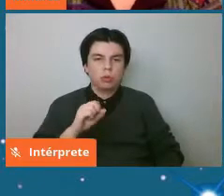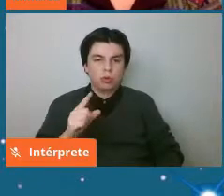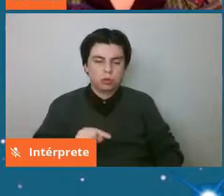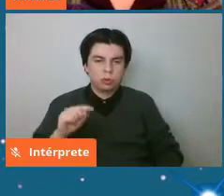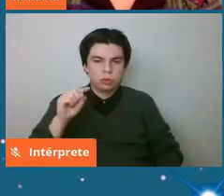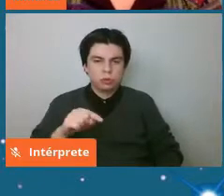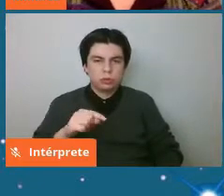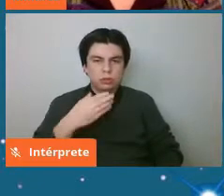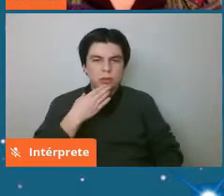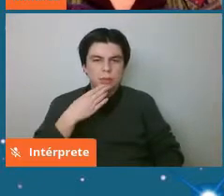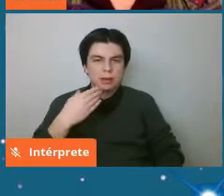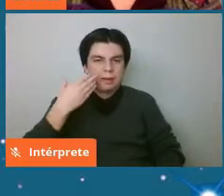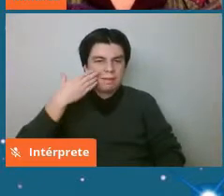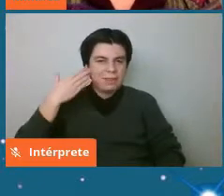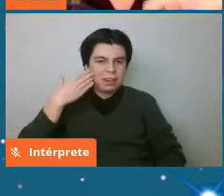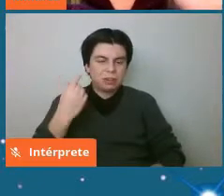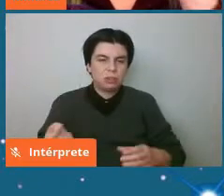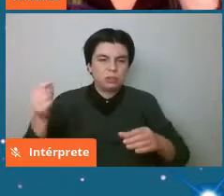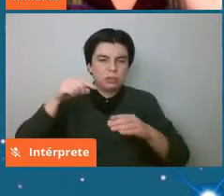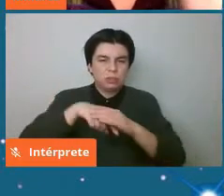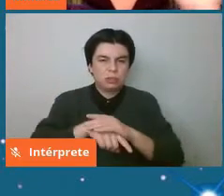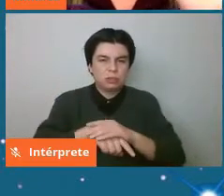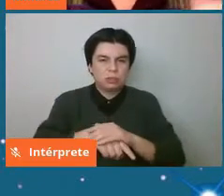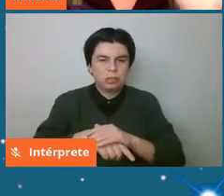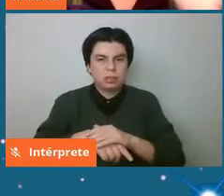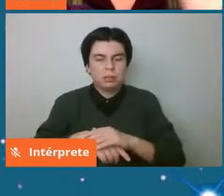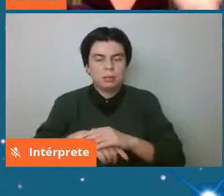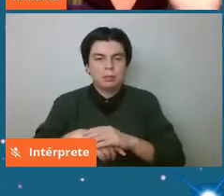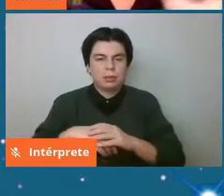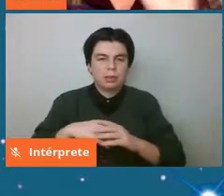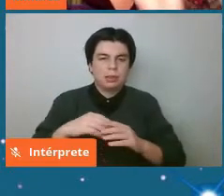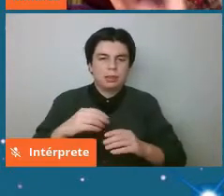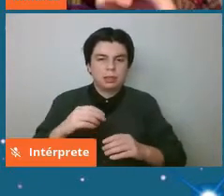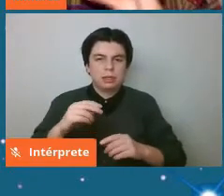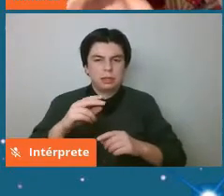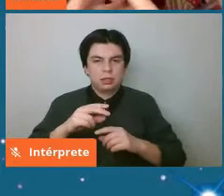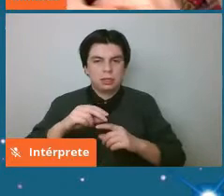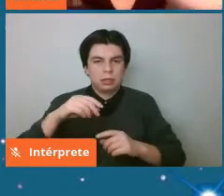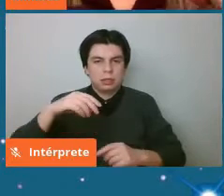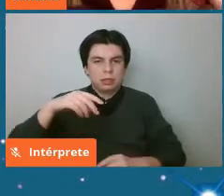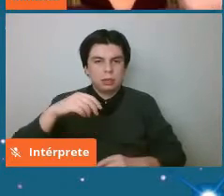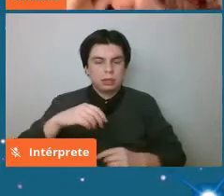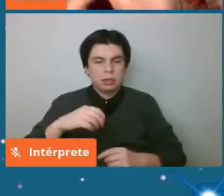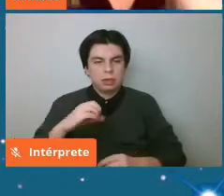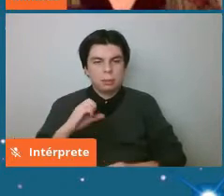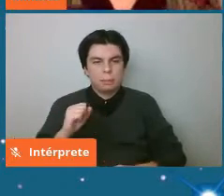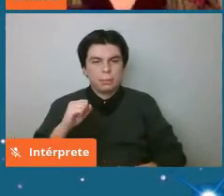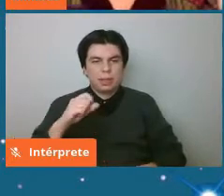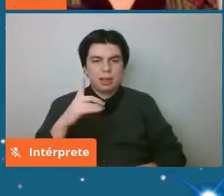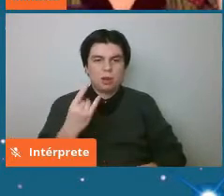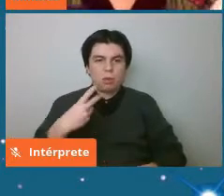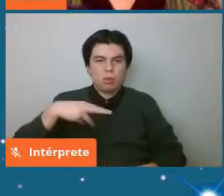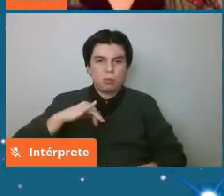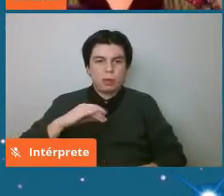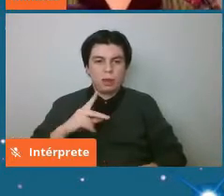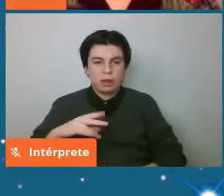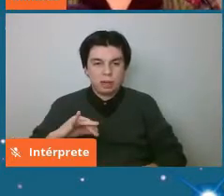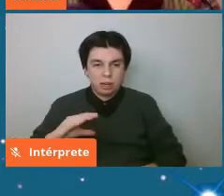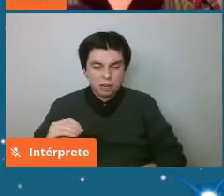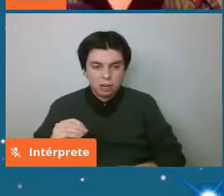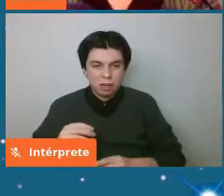blanquito que son las inclusiones calcoalumínicas que son los materiales más antiguos que podamos datar en cualquier roca material del